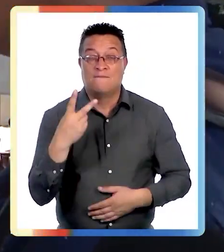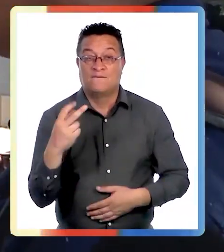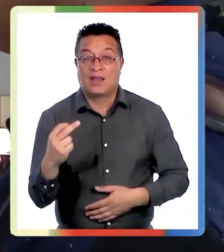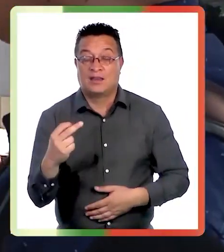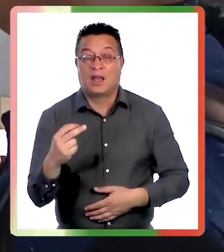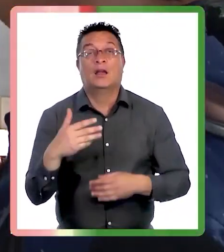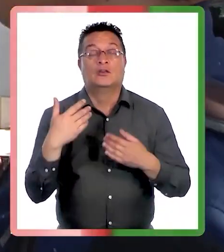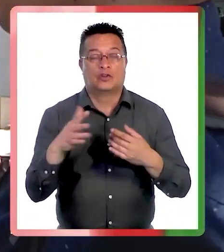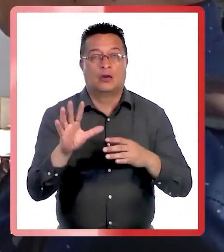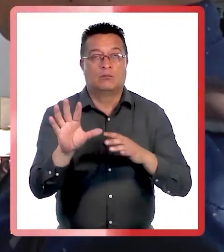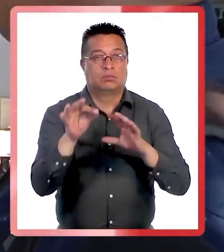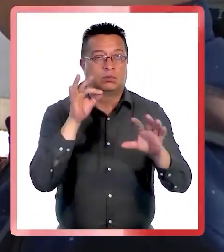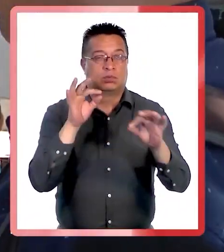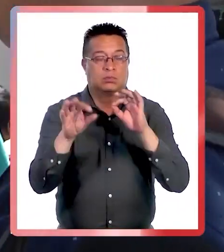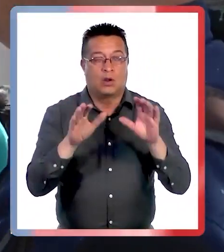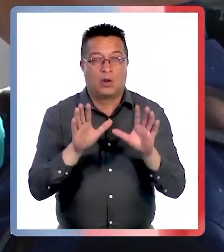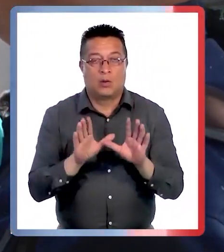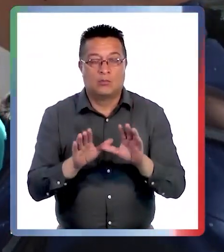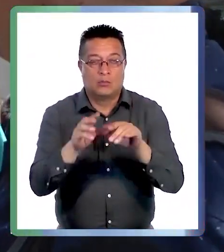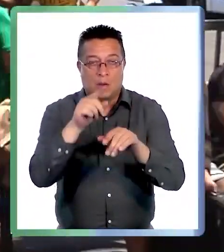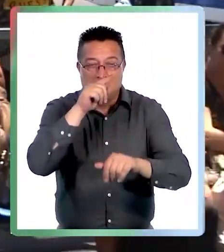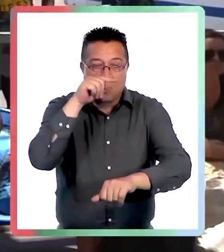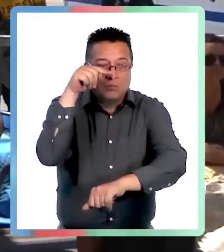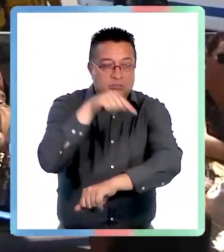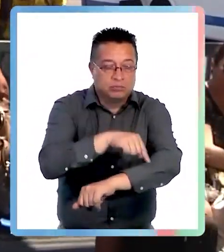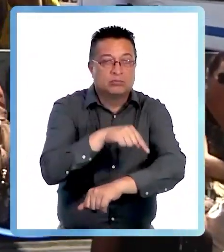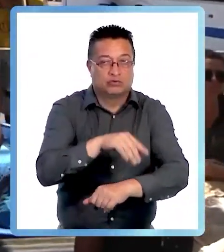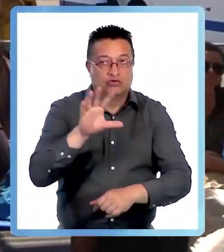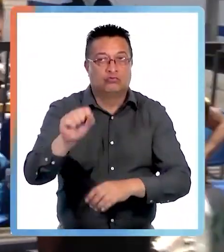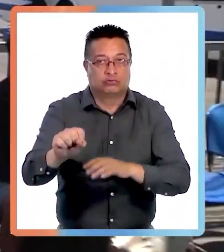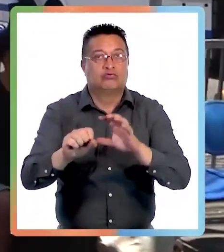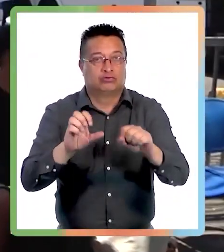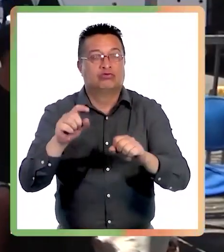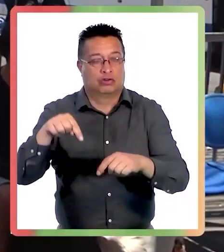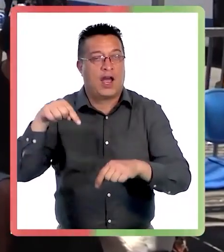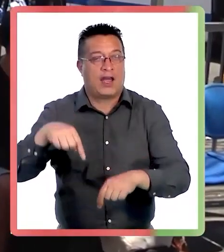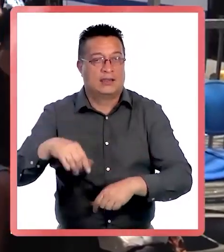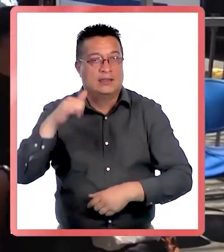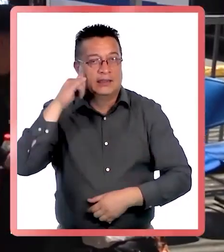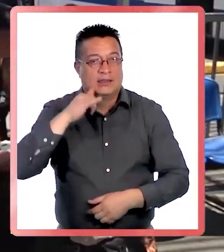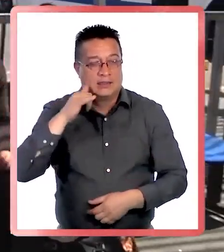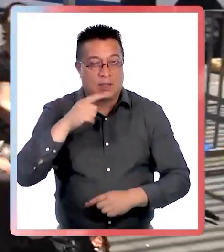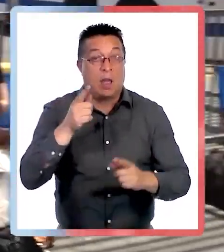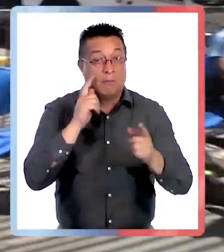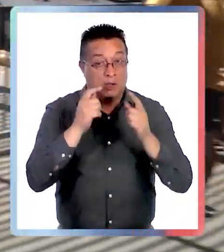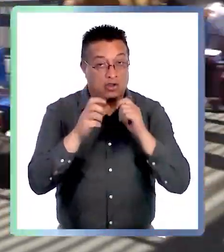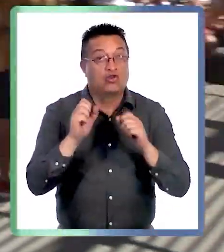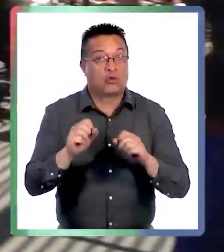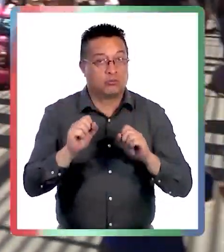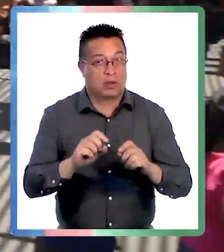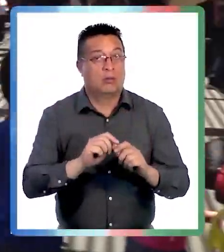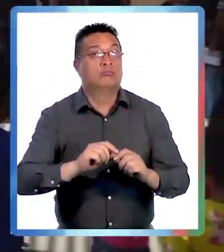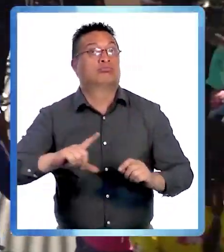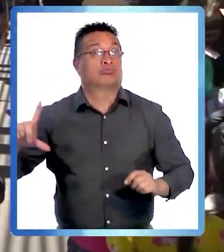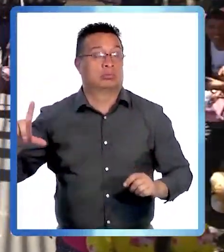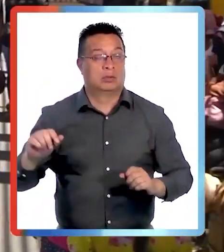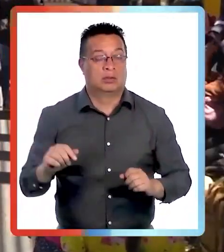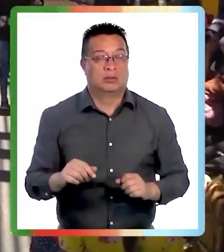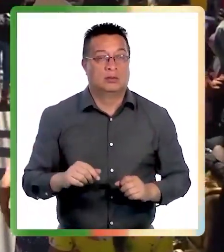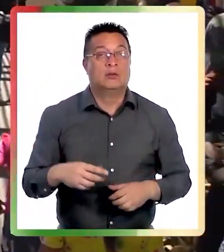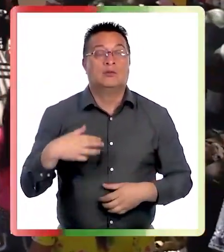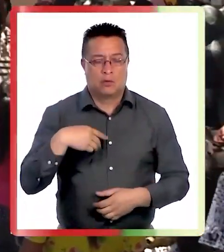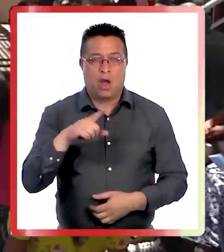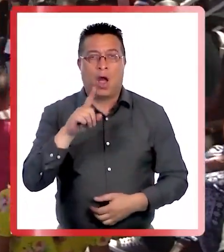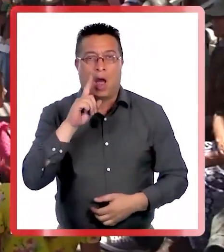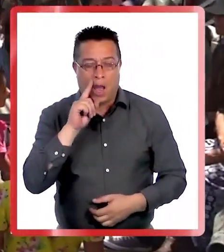fueron hallados mosquitos aedes en nuestra región, un riesgo que siempre está latente. Hemos